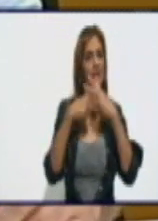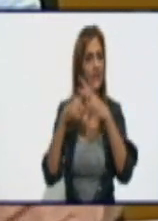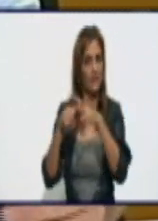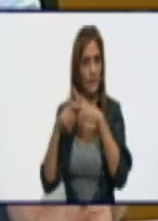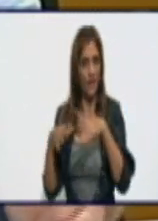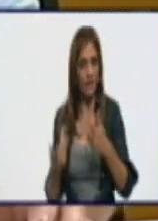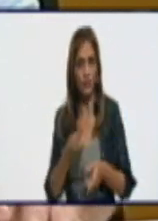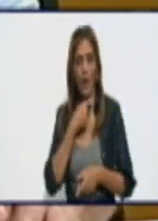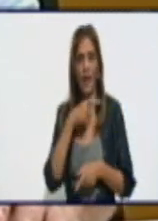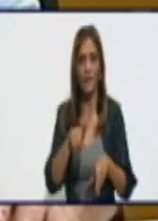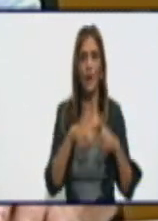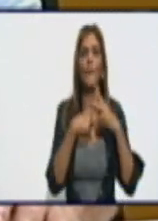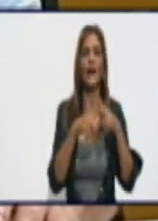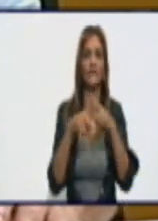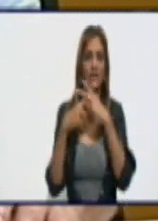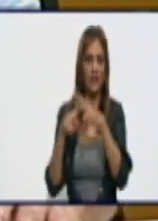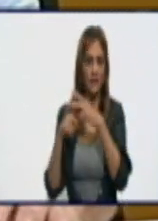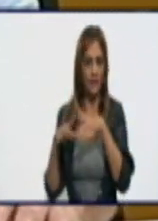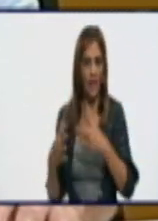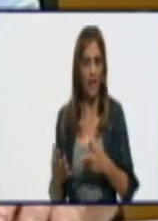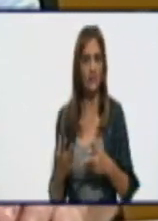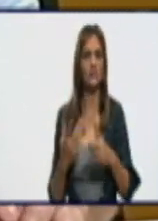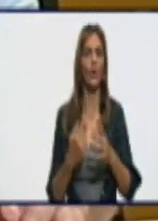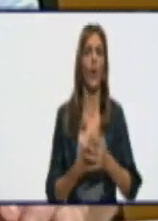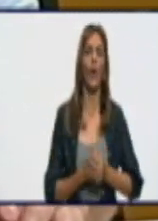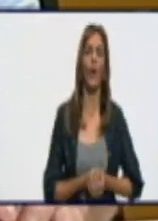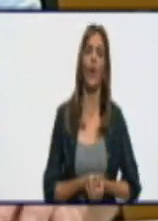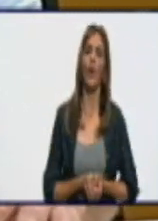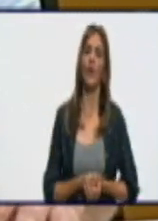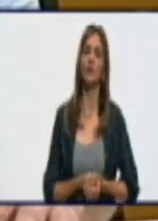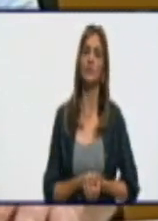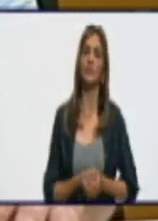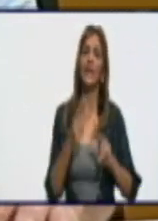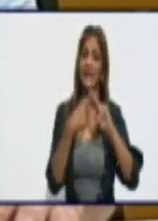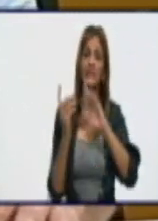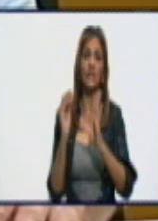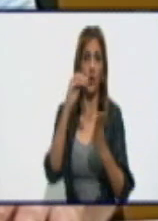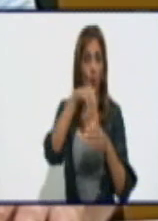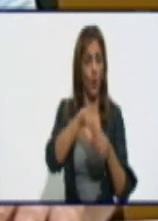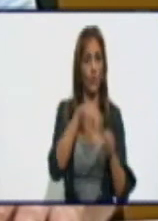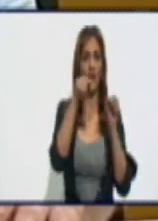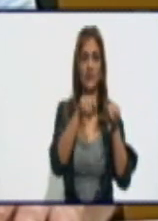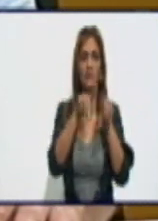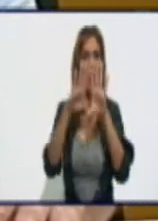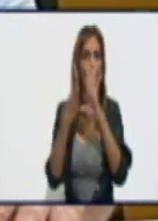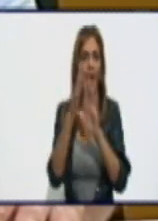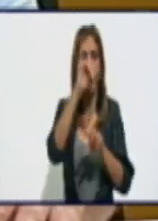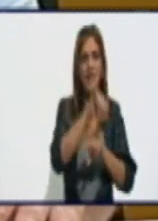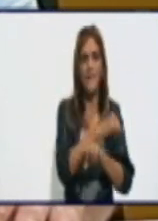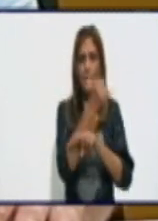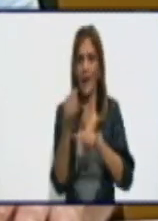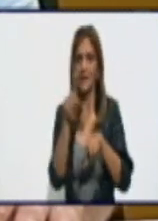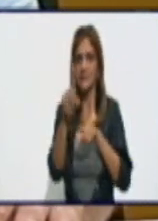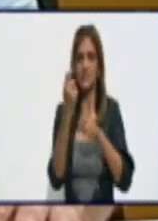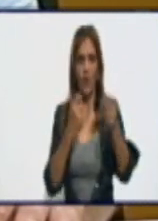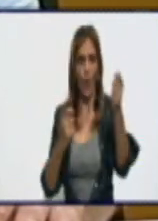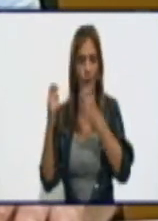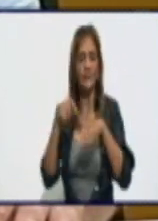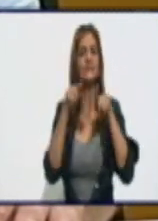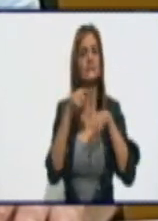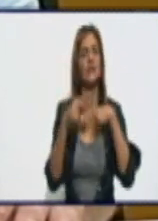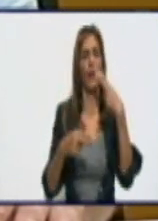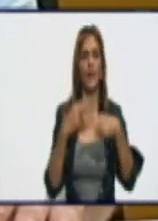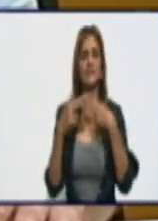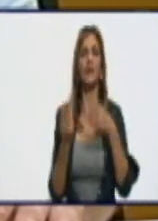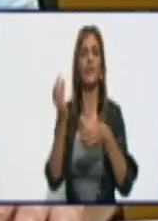mantenimiento, la rehabilitación, e incluye ahí también las inversiones que tenemos previstas, la vamos a ejecutar